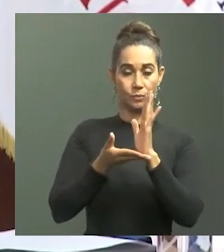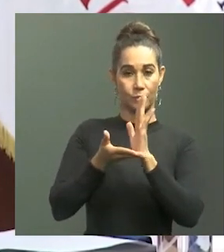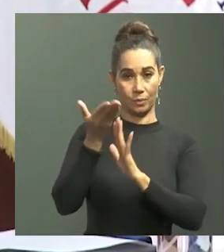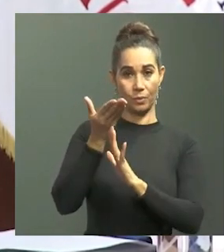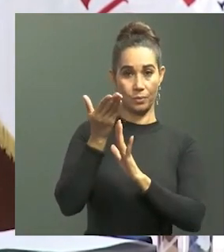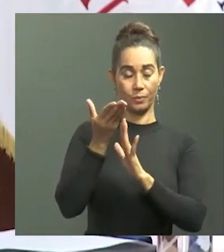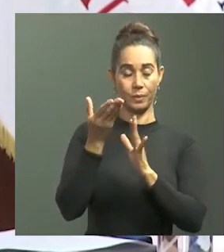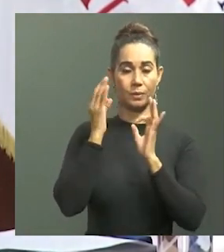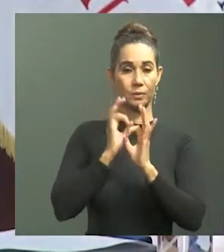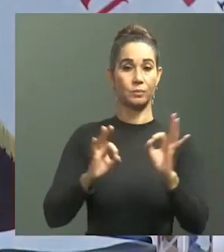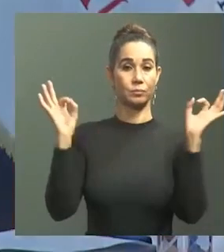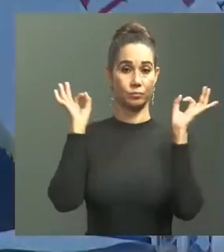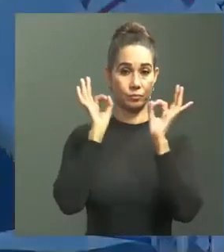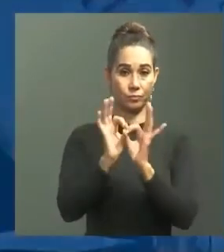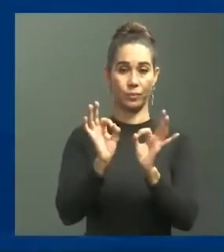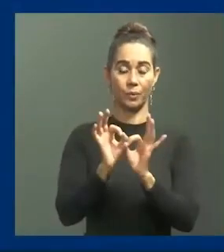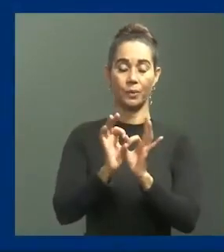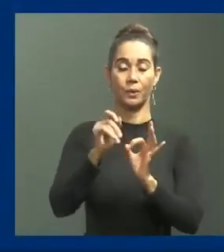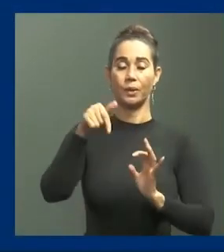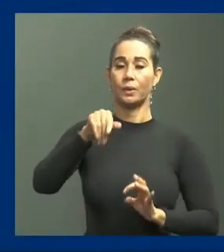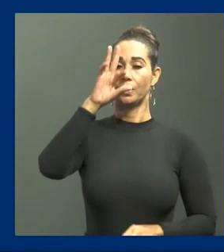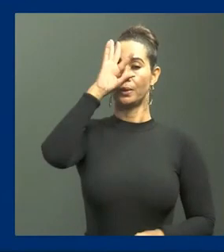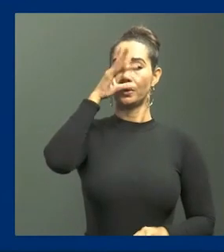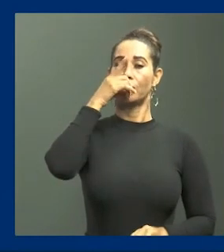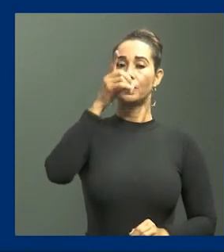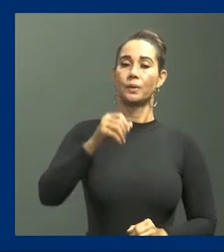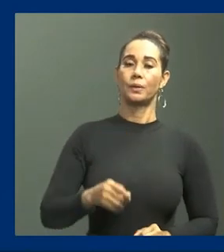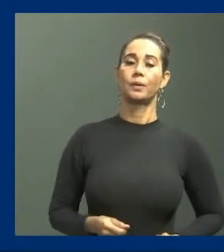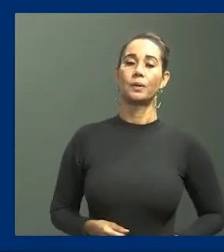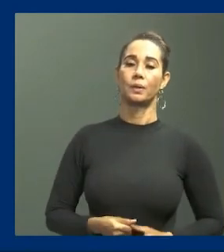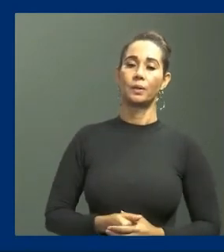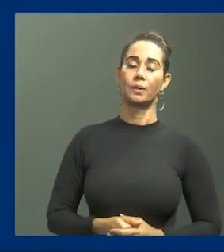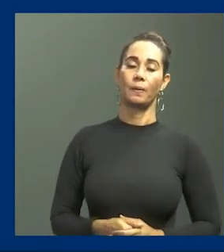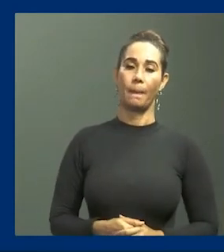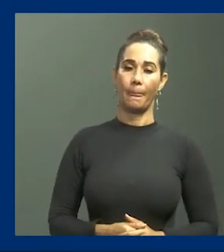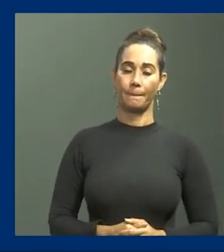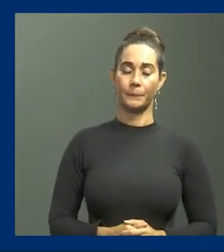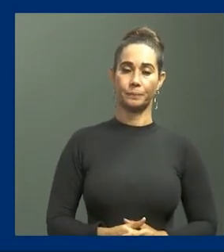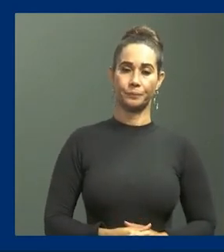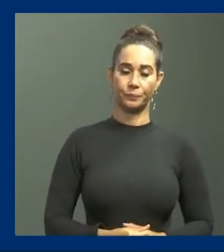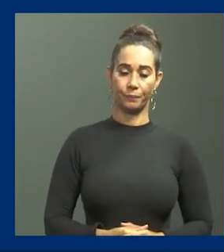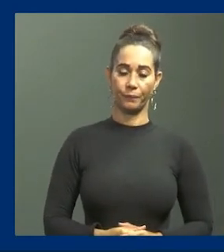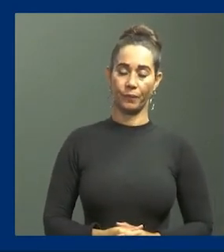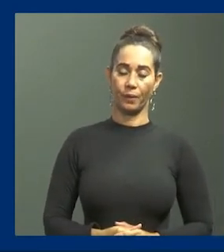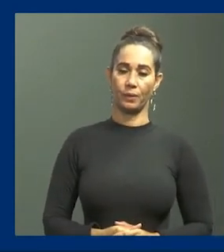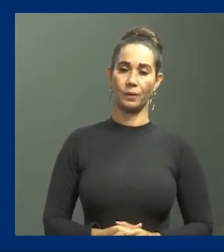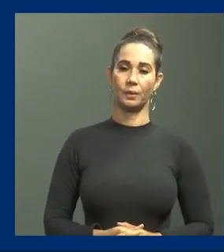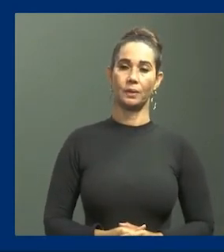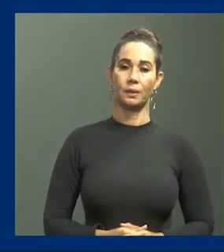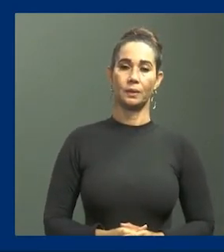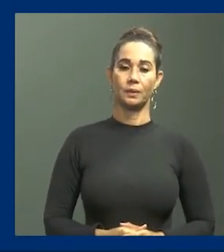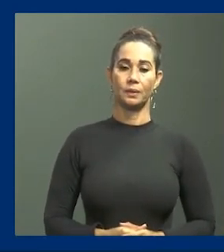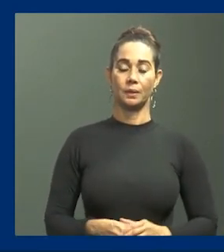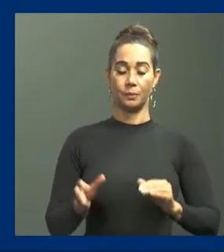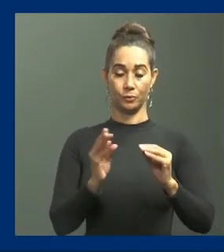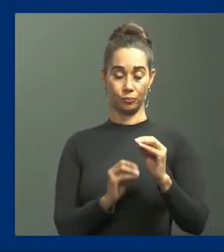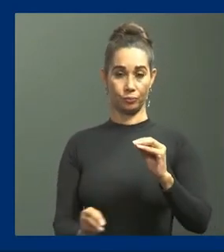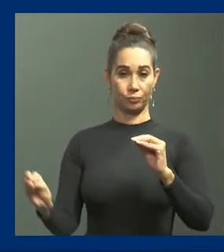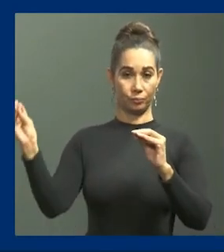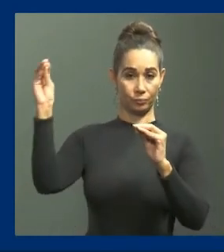aumento sin precedentes en la República Dominicana, pasando a más que duplicar